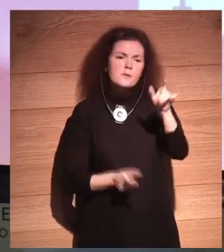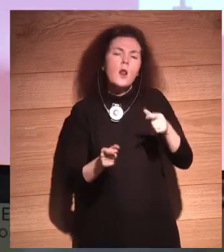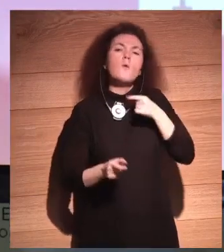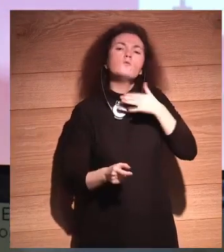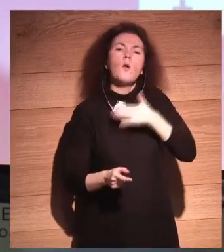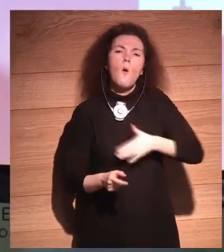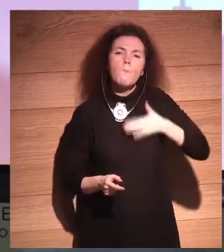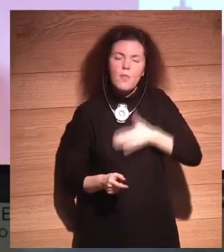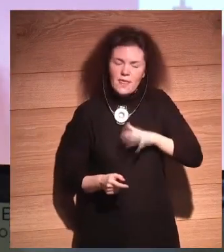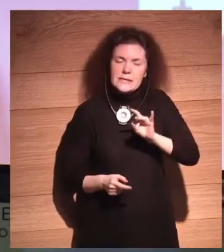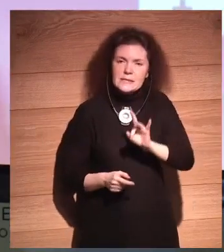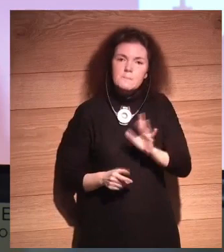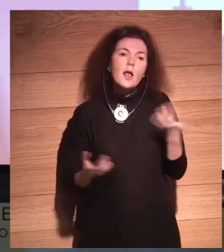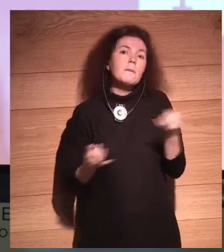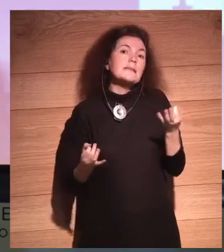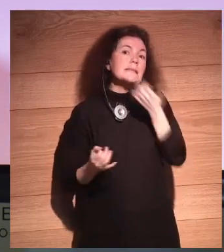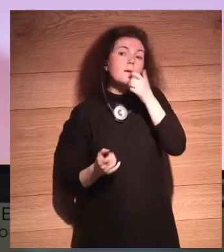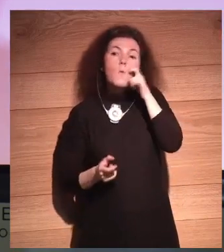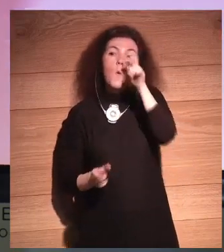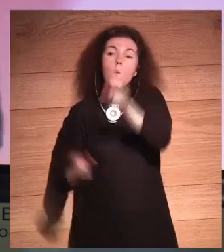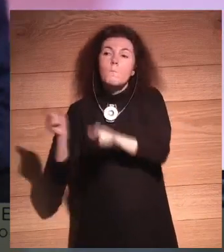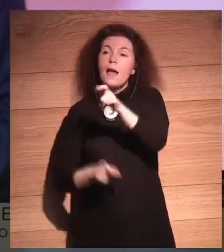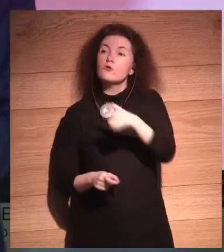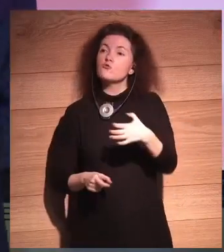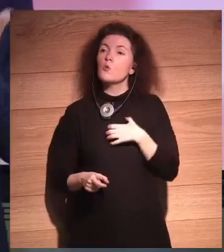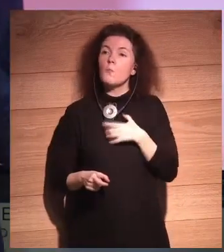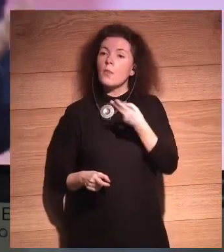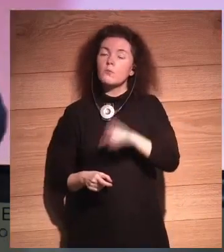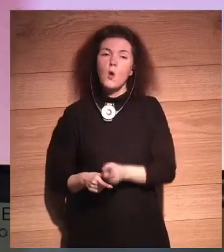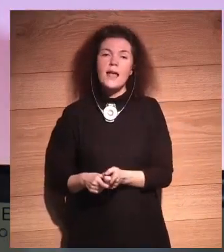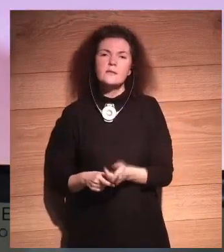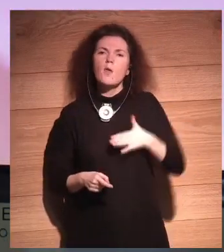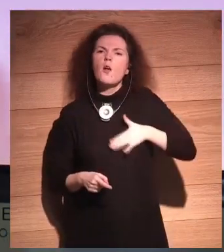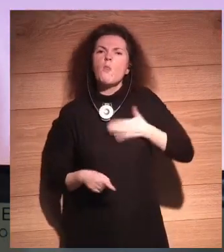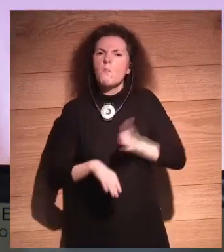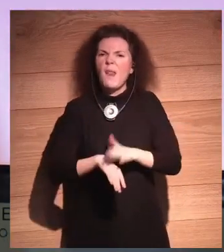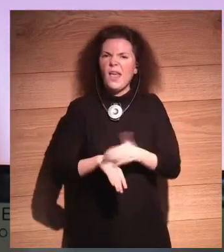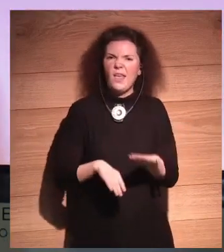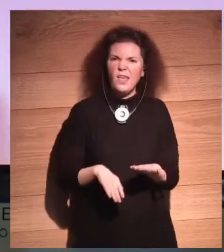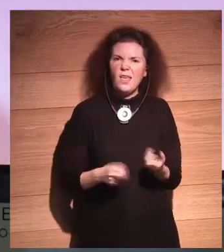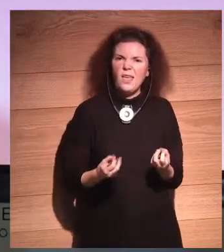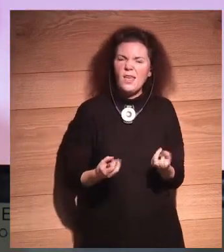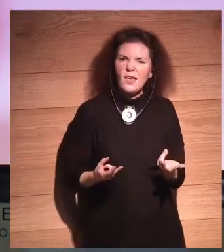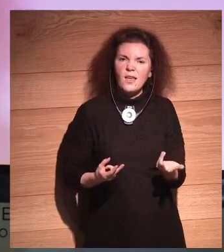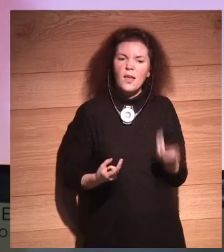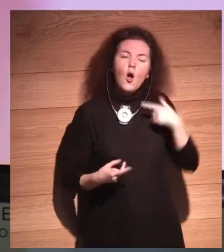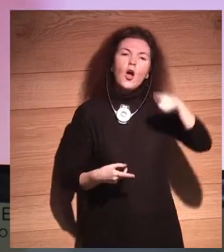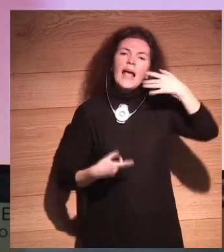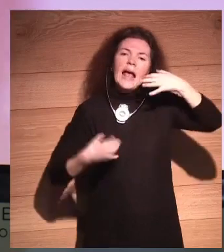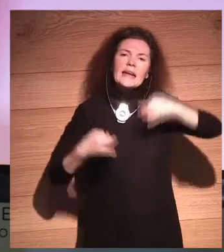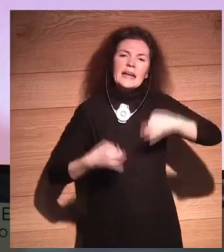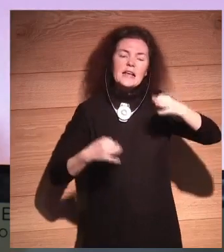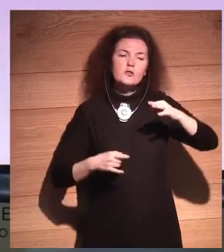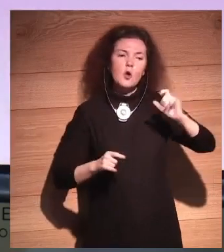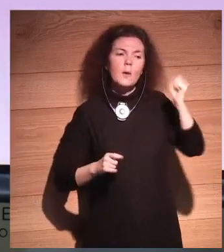la comodidad. ¿Qué pasa si no podemos ser humanos? ¿Para qué queremos la comodidad? Los mayores riesgos a día de hoy no es que